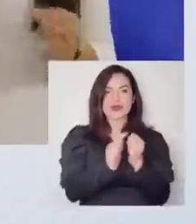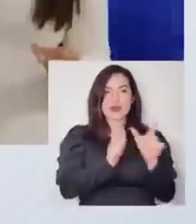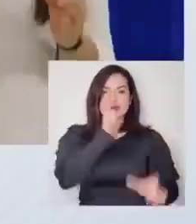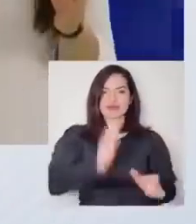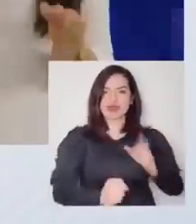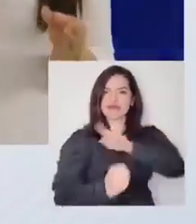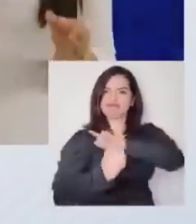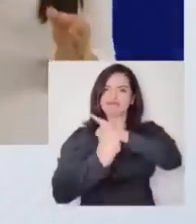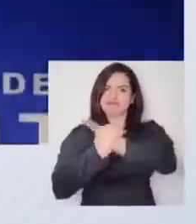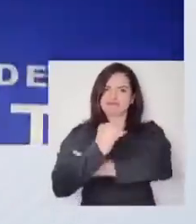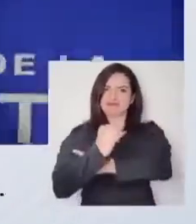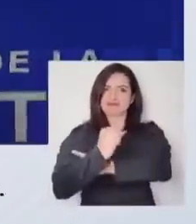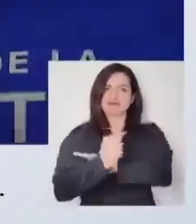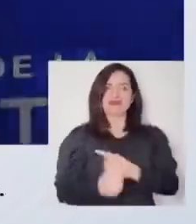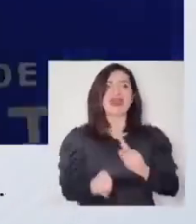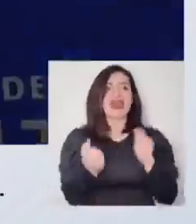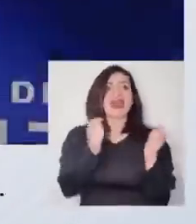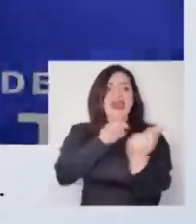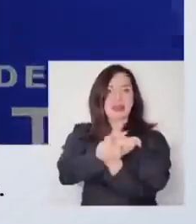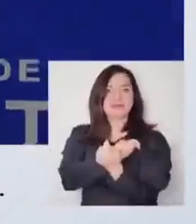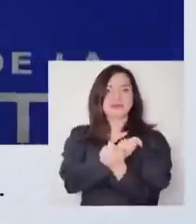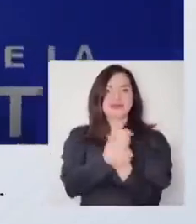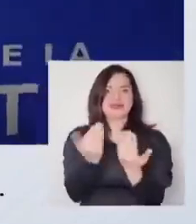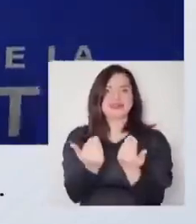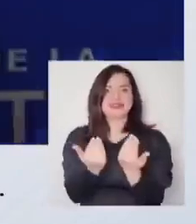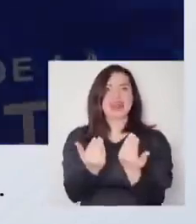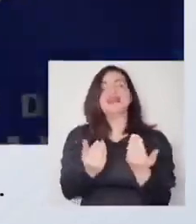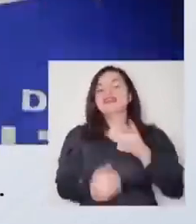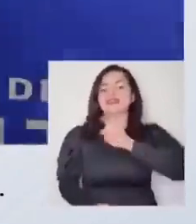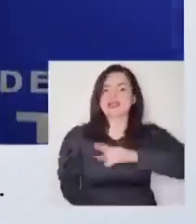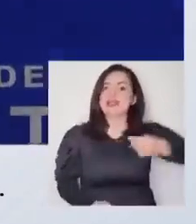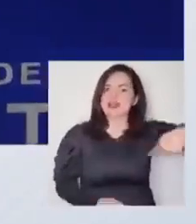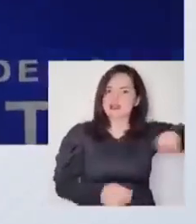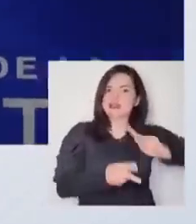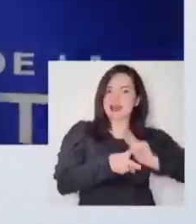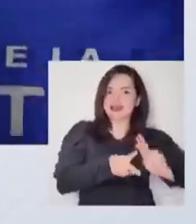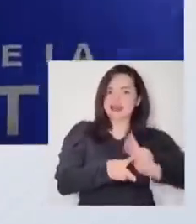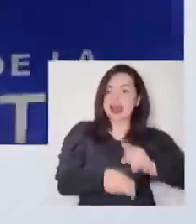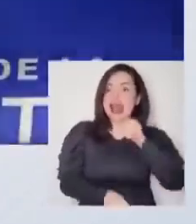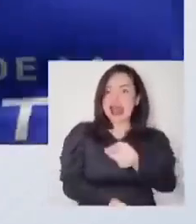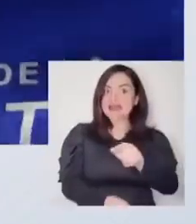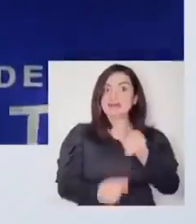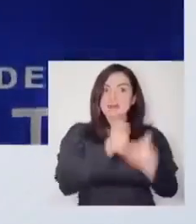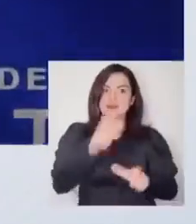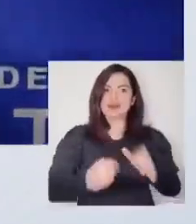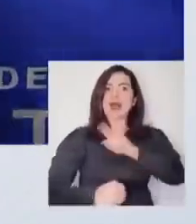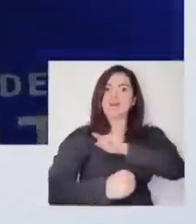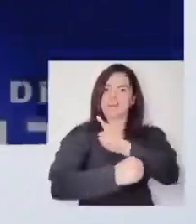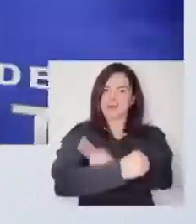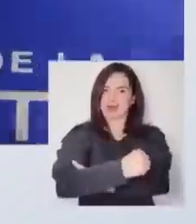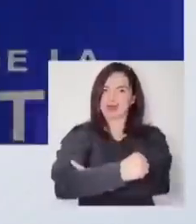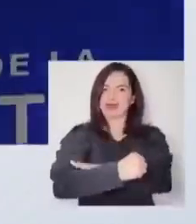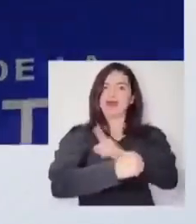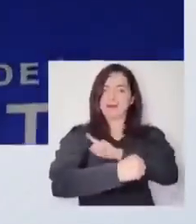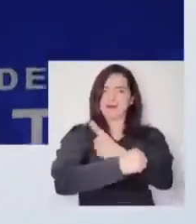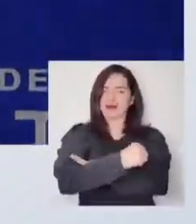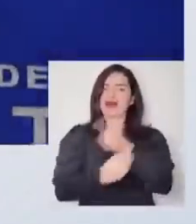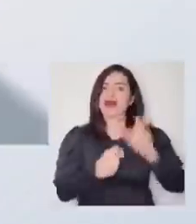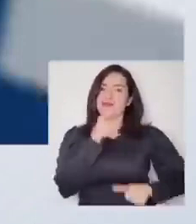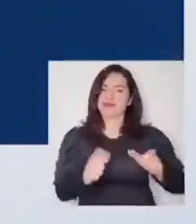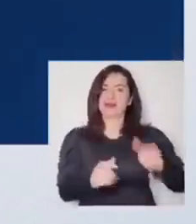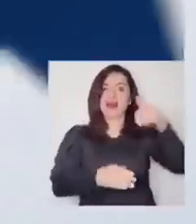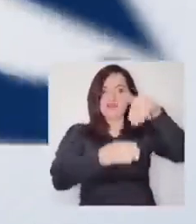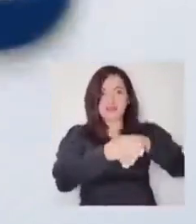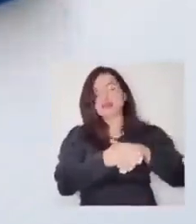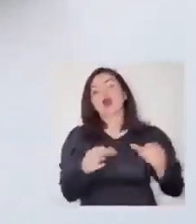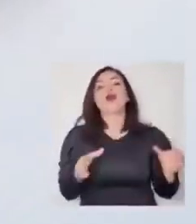junto al poder de la gente, haremos los cambios que necesitan los chilenos. Es el poder de la gente que llevará la gente al poder.